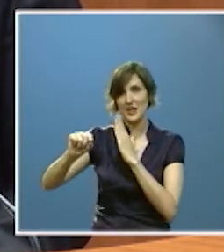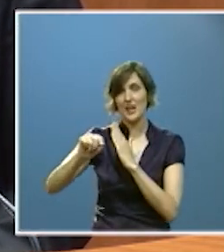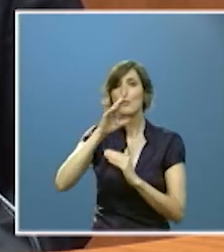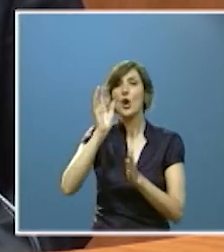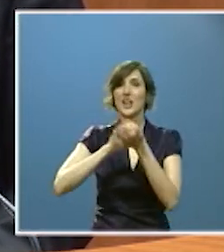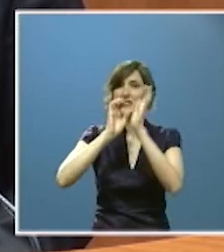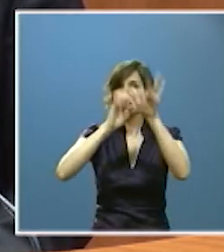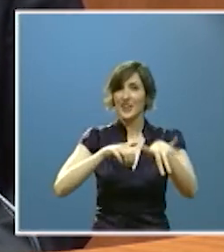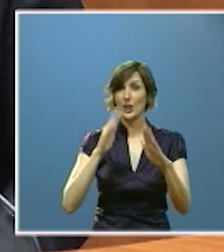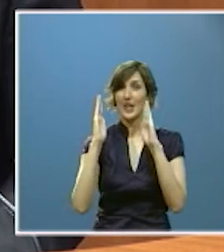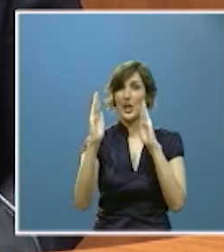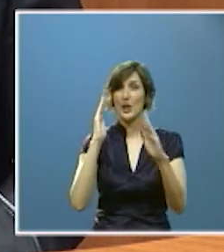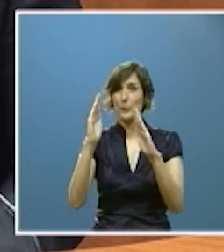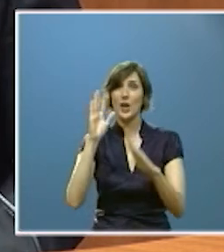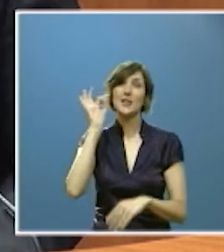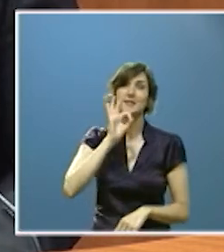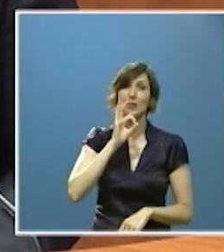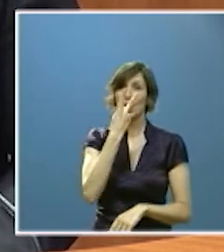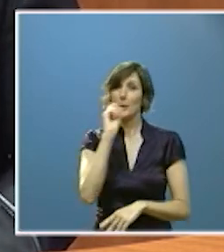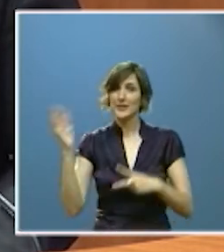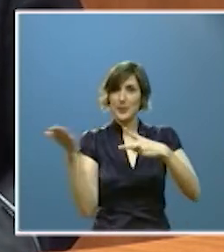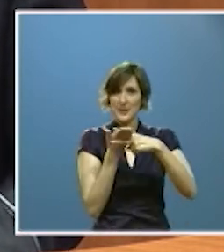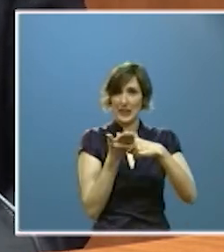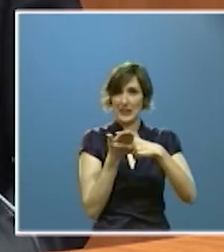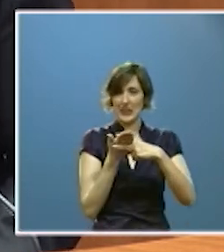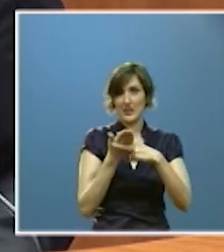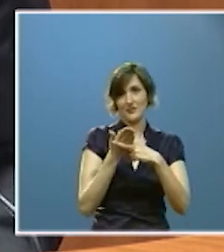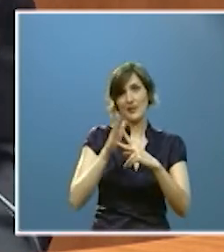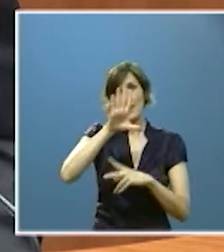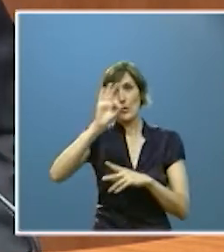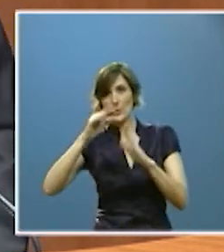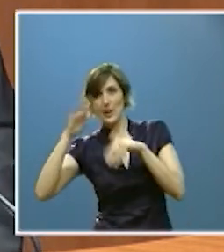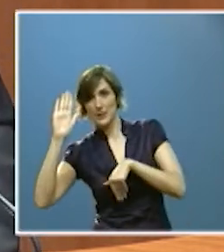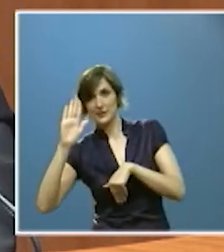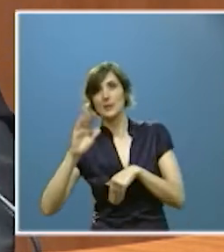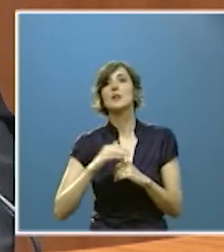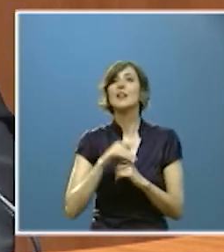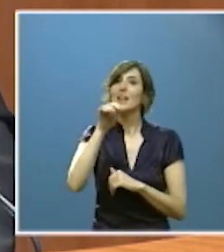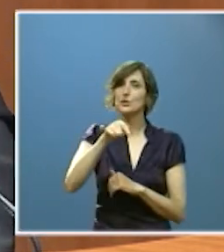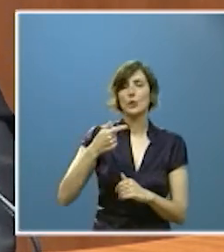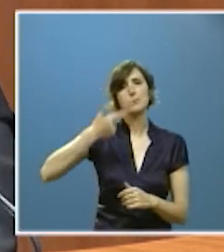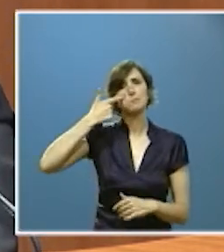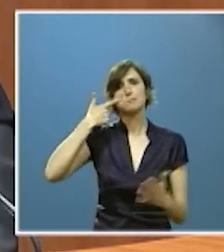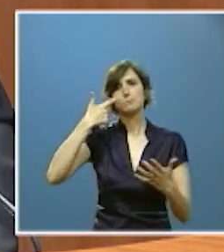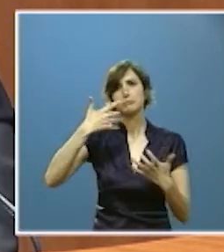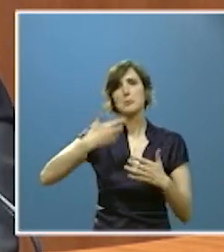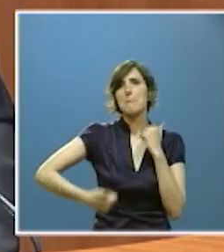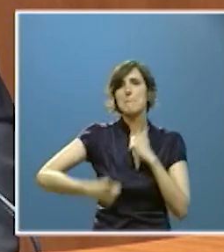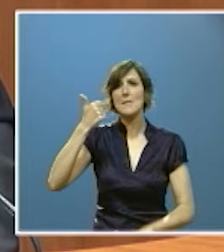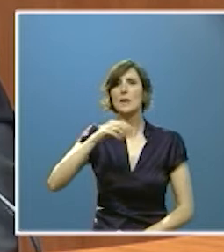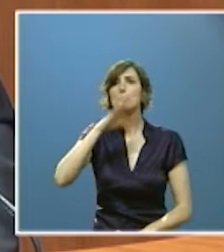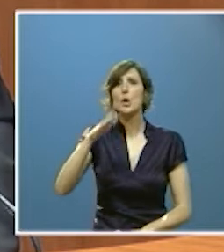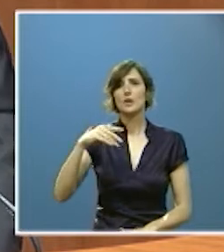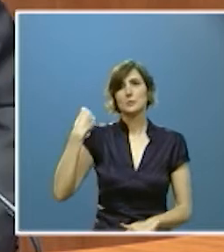durante la segunda mitad del siglo XX hoy esto se manifiesta sobre todo en los muy desfavorables salvos